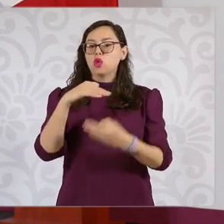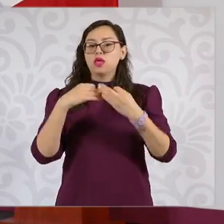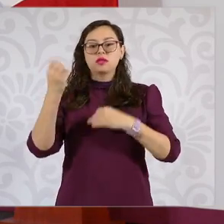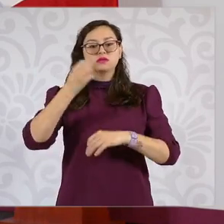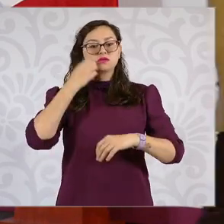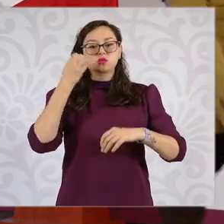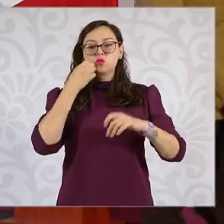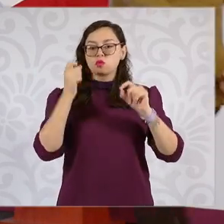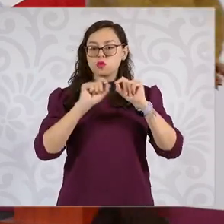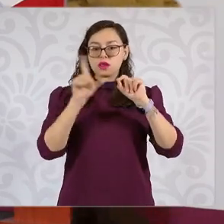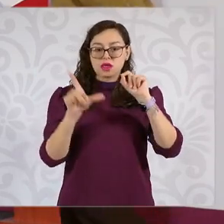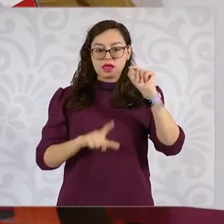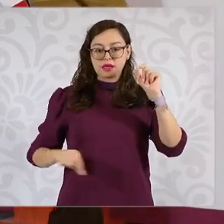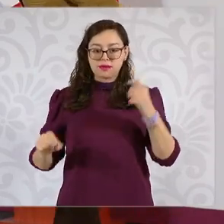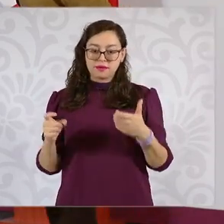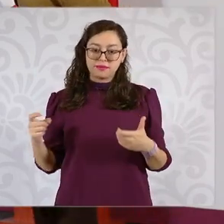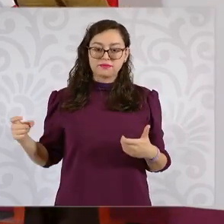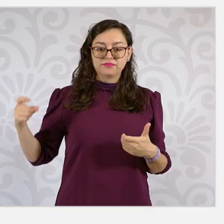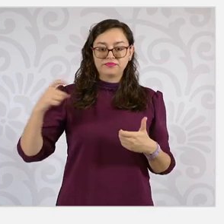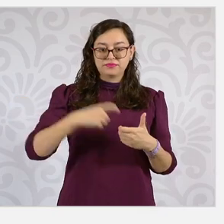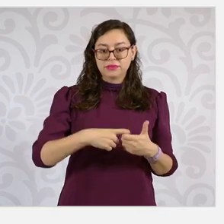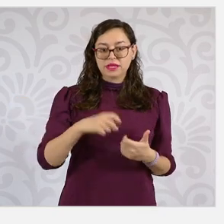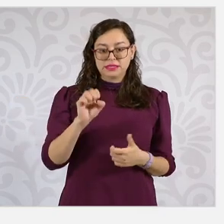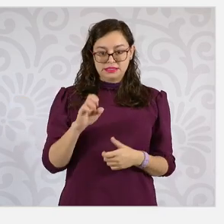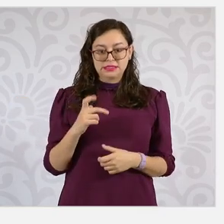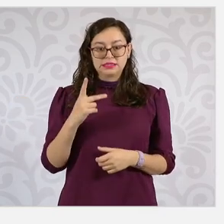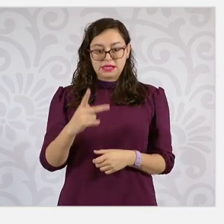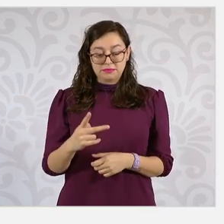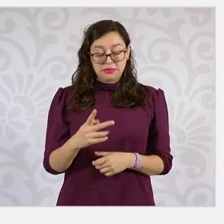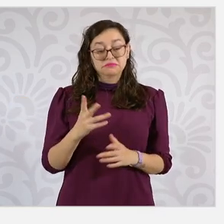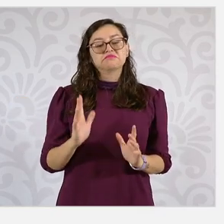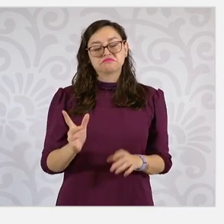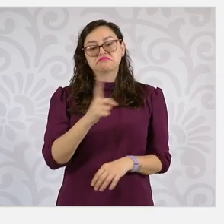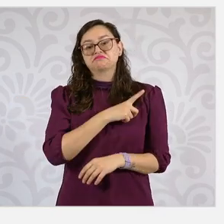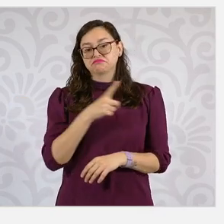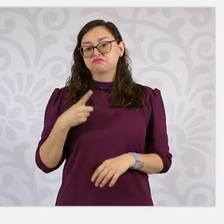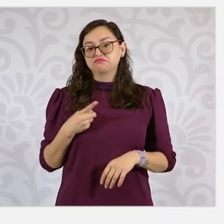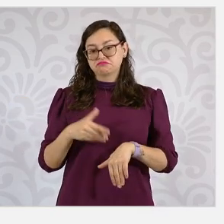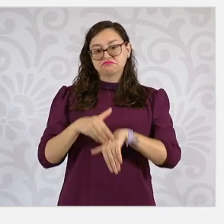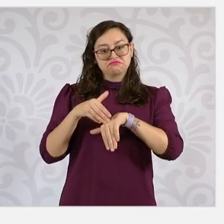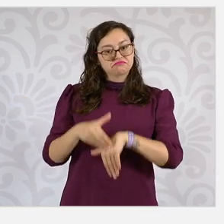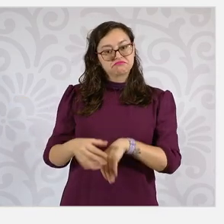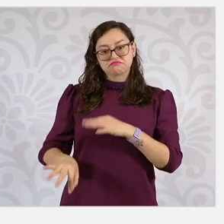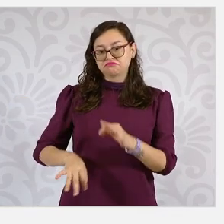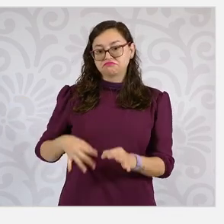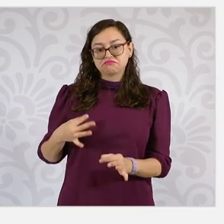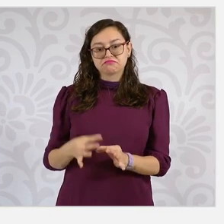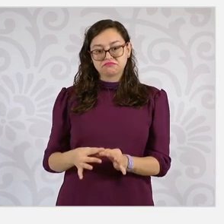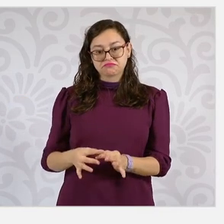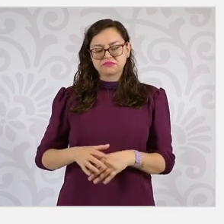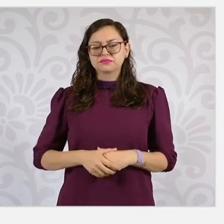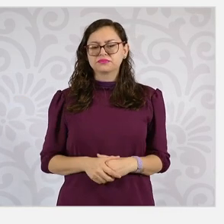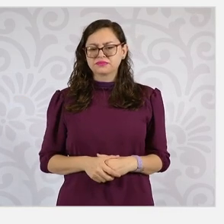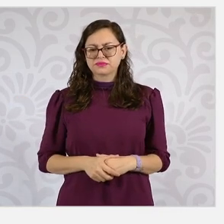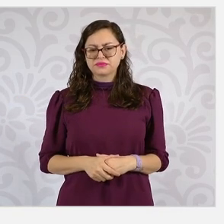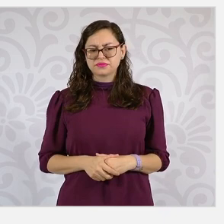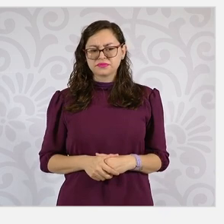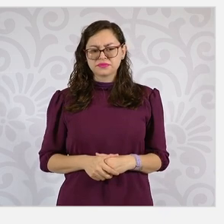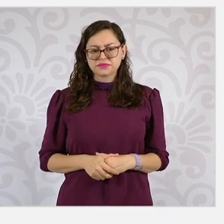que hay dentro del sistema educativo nacional. ¿Por qué